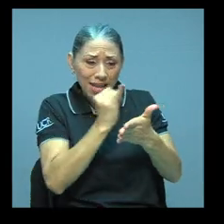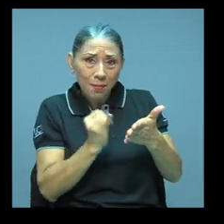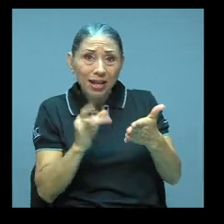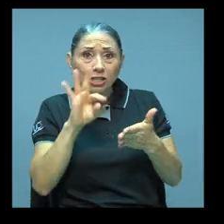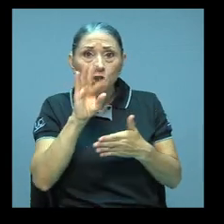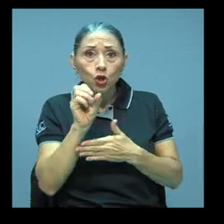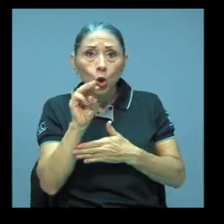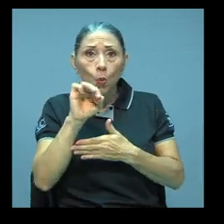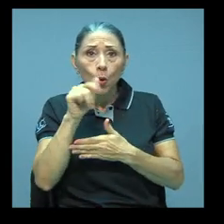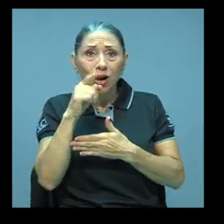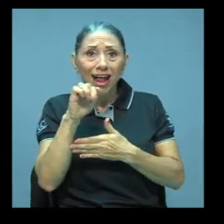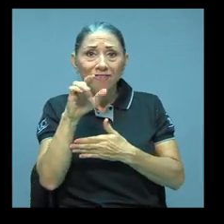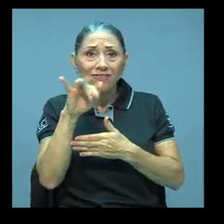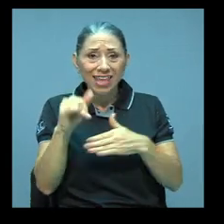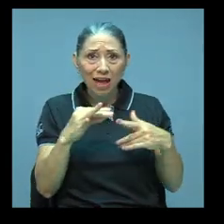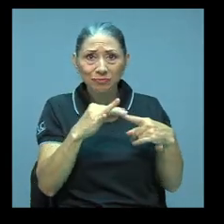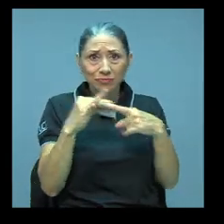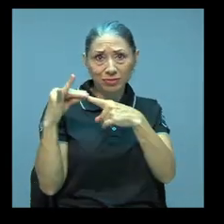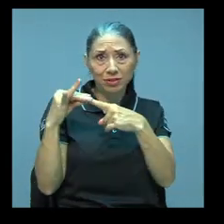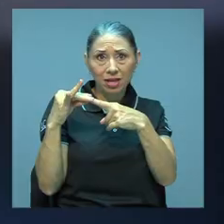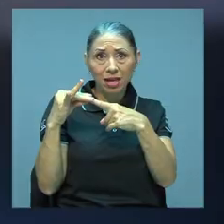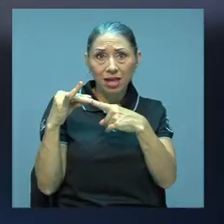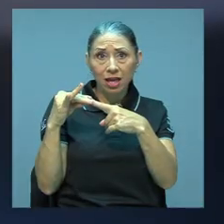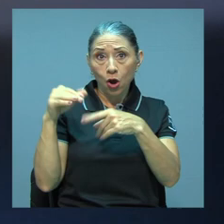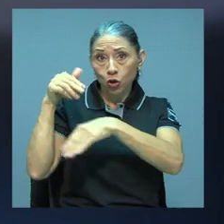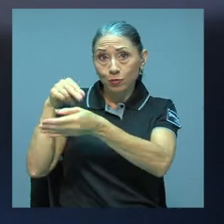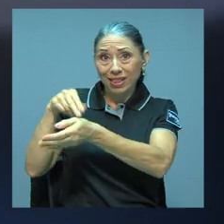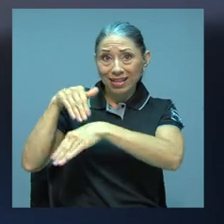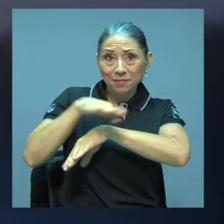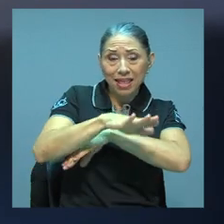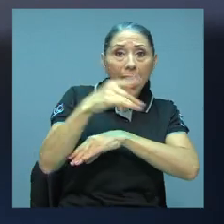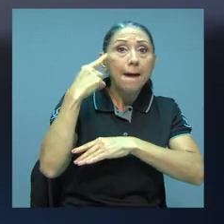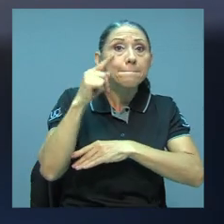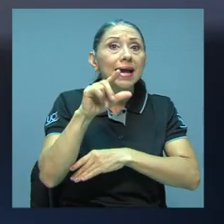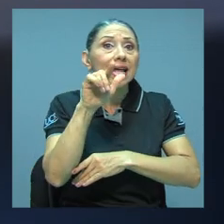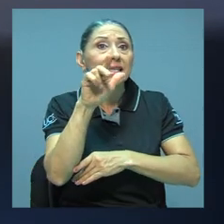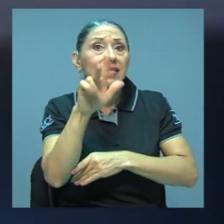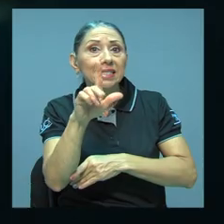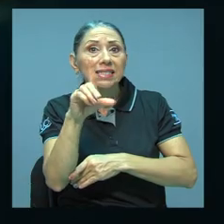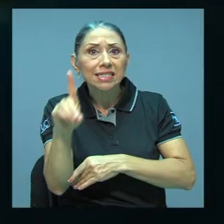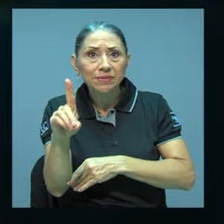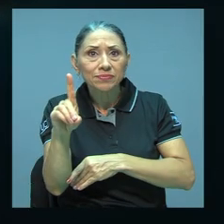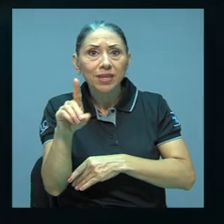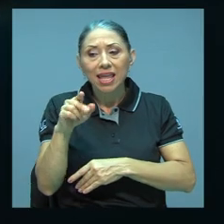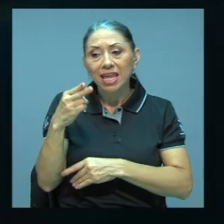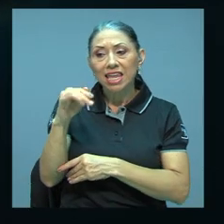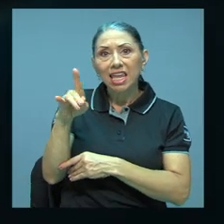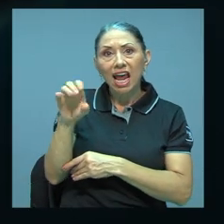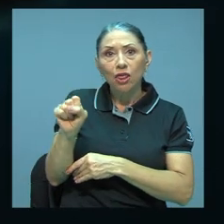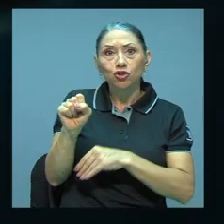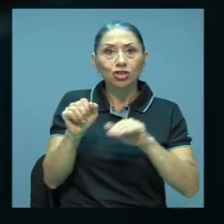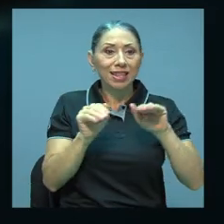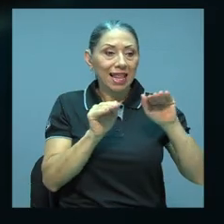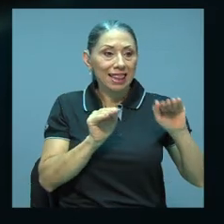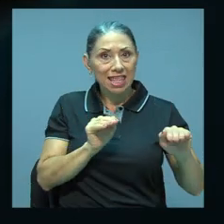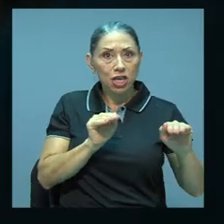de tomografía computarizada que les envía al hospital con el fin de reconstruir en tercera dimensión los hígados del niño y el donante y sus estructuras